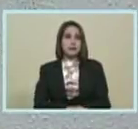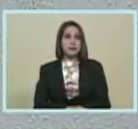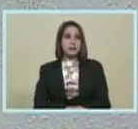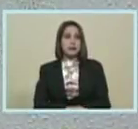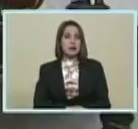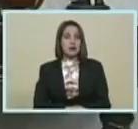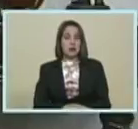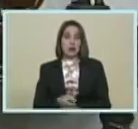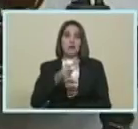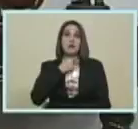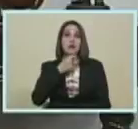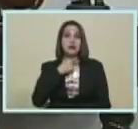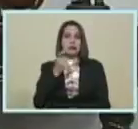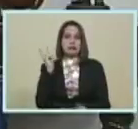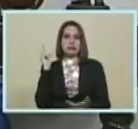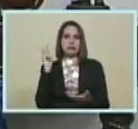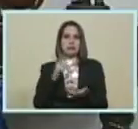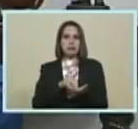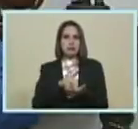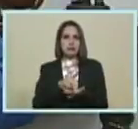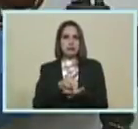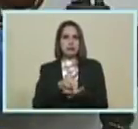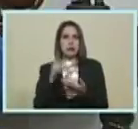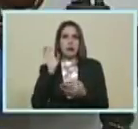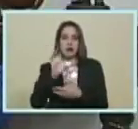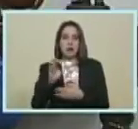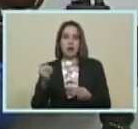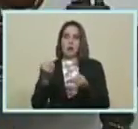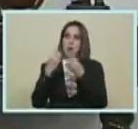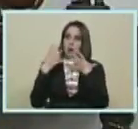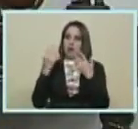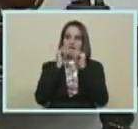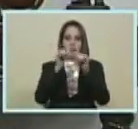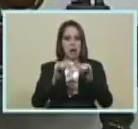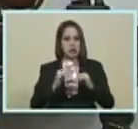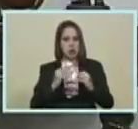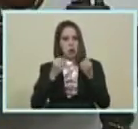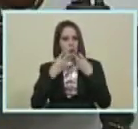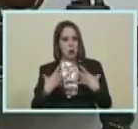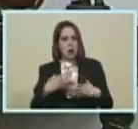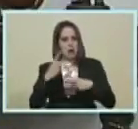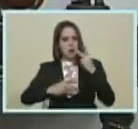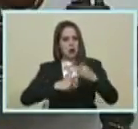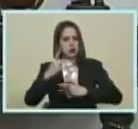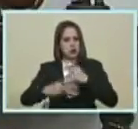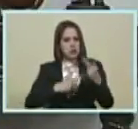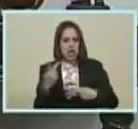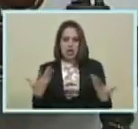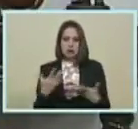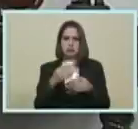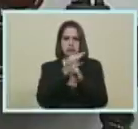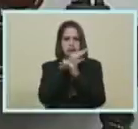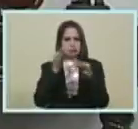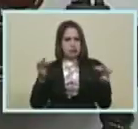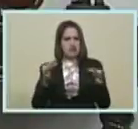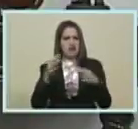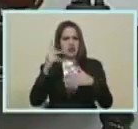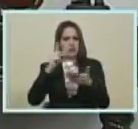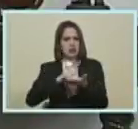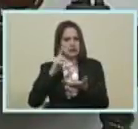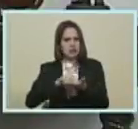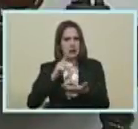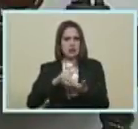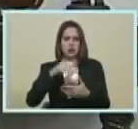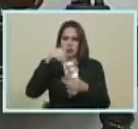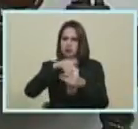...me hubiera gustado... ...llegar al país... ...con una buena noticia... ...de un buen proceso... ...con un buen nivel de participación...